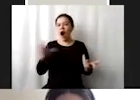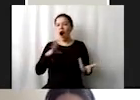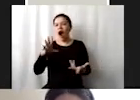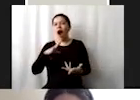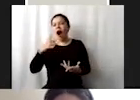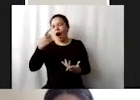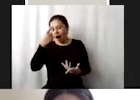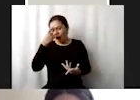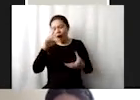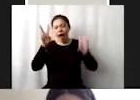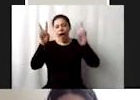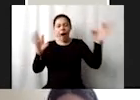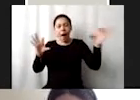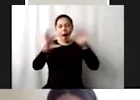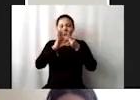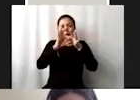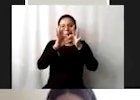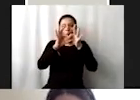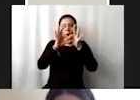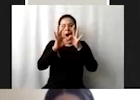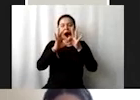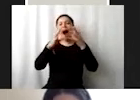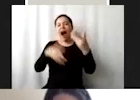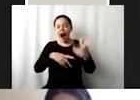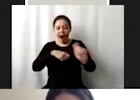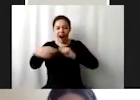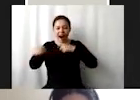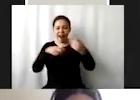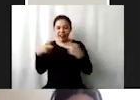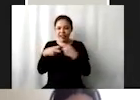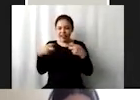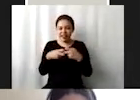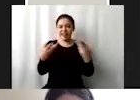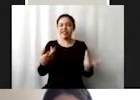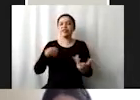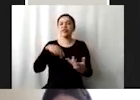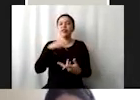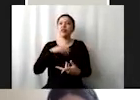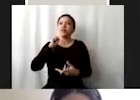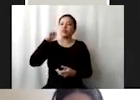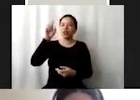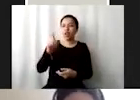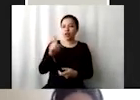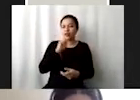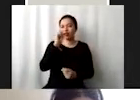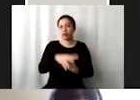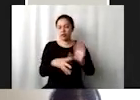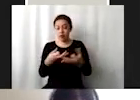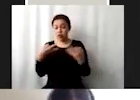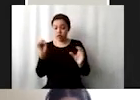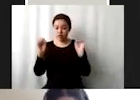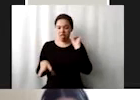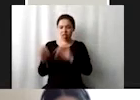un poquito con esto ¿no? el tema de los plásticos el tema de lo que arrojamos a la atmósfera a las aguas y a los suelos que